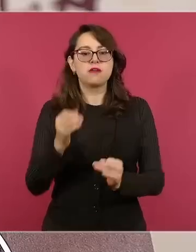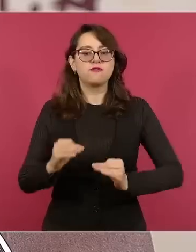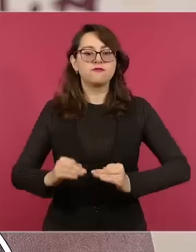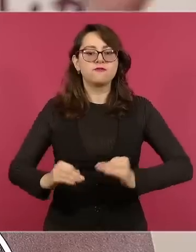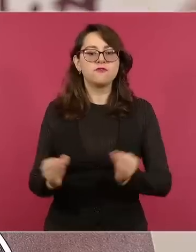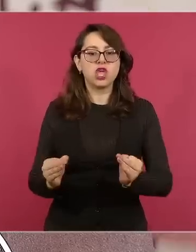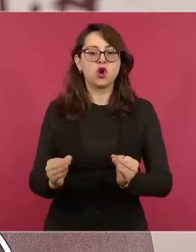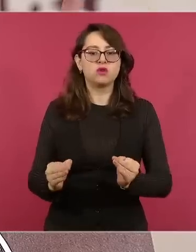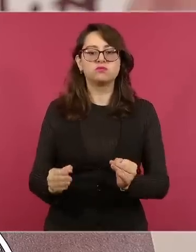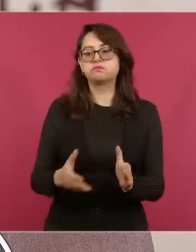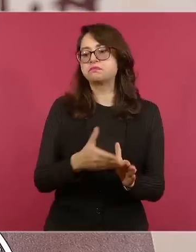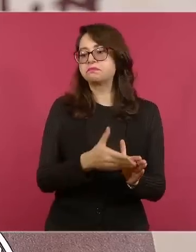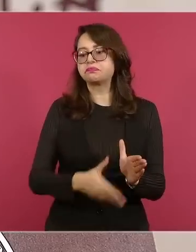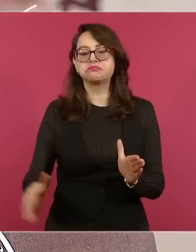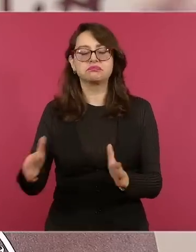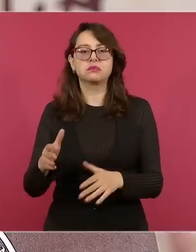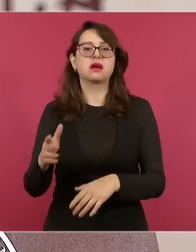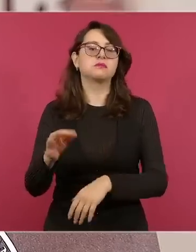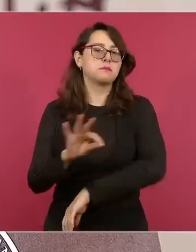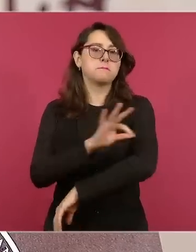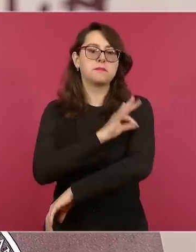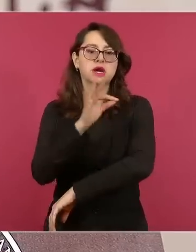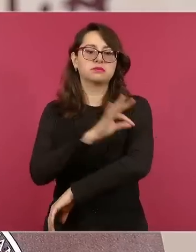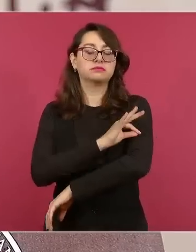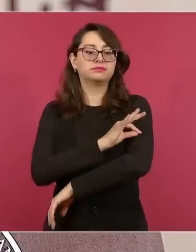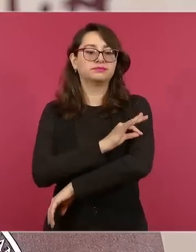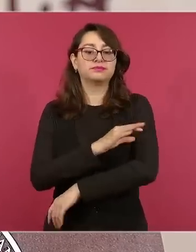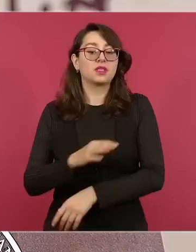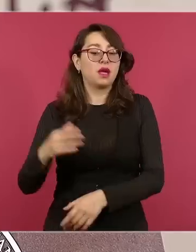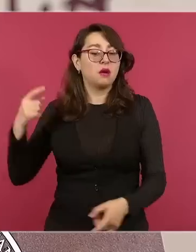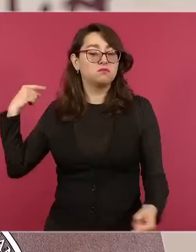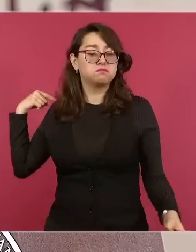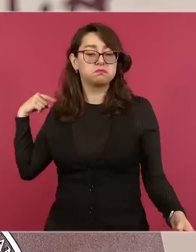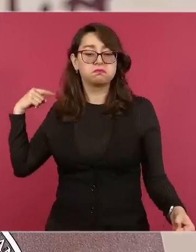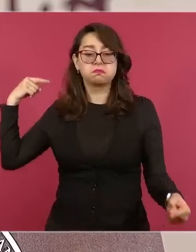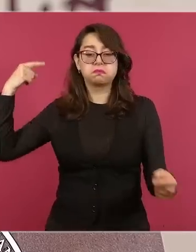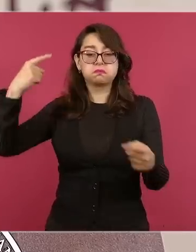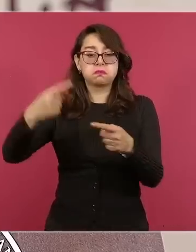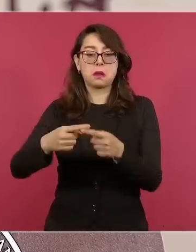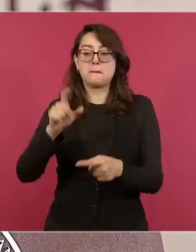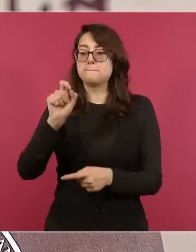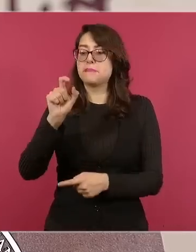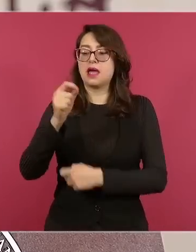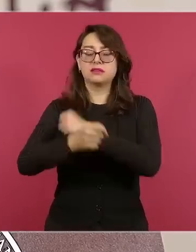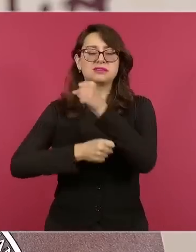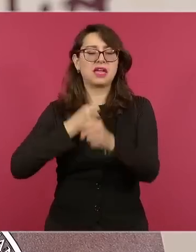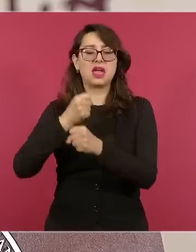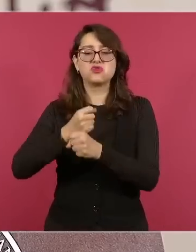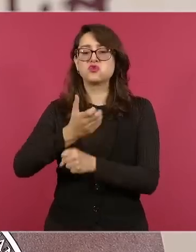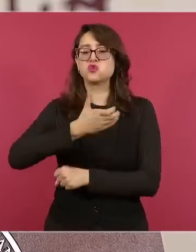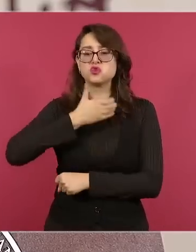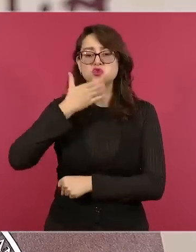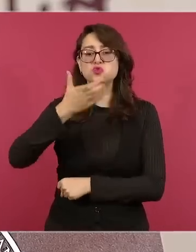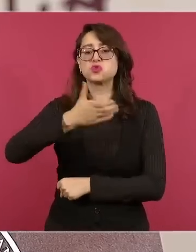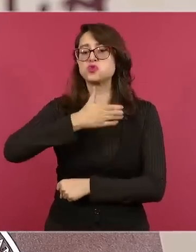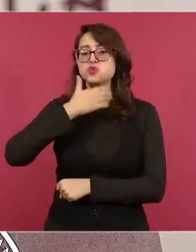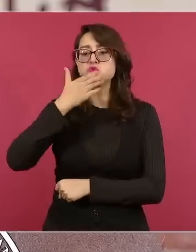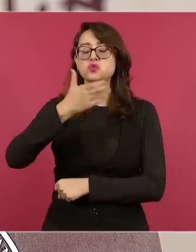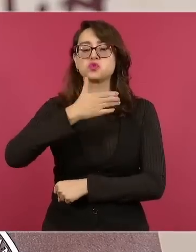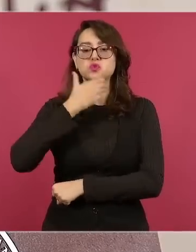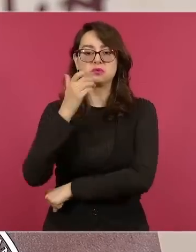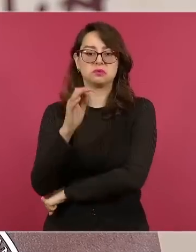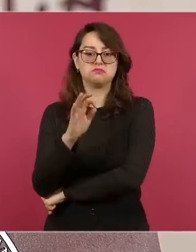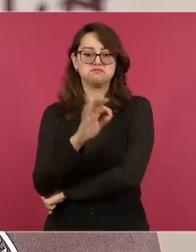hemos hecho durante los últimos 20 años, una vacunación invernal para proteger contra influenza, pero en esta ocasión